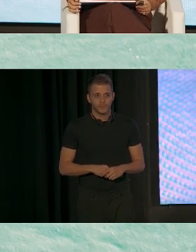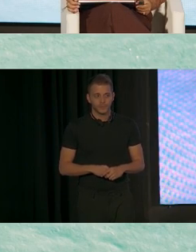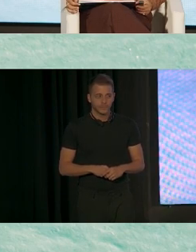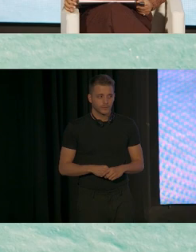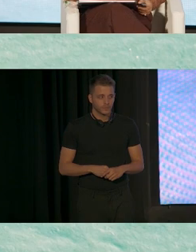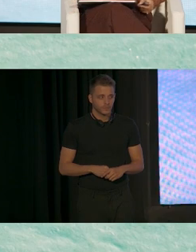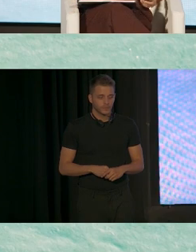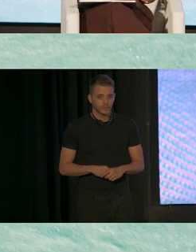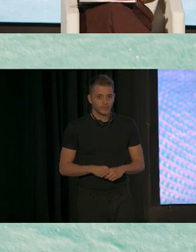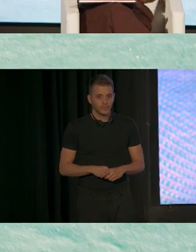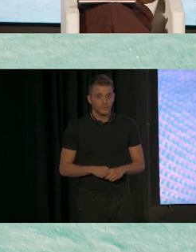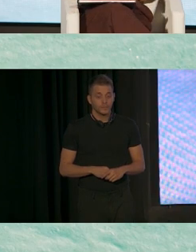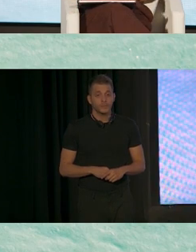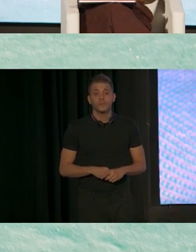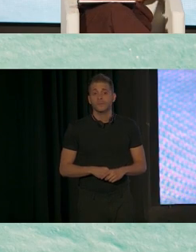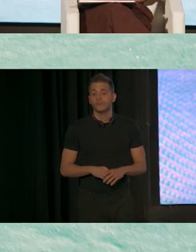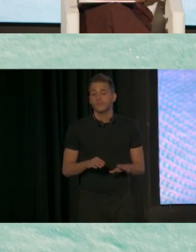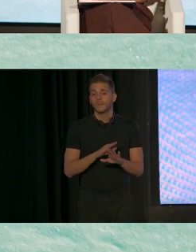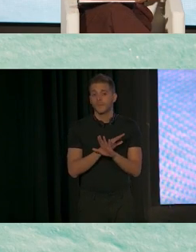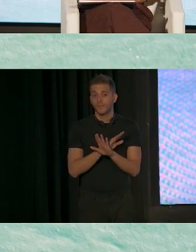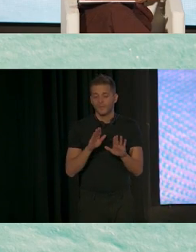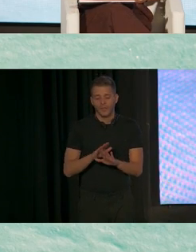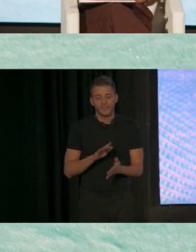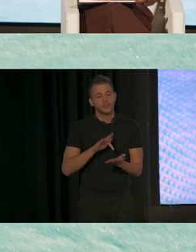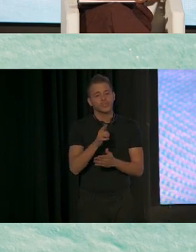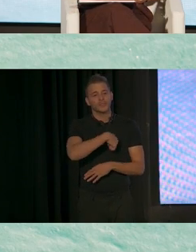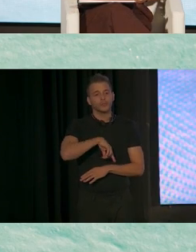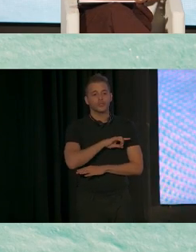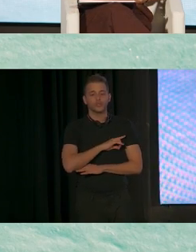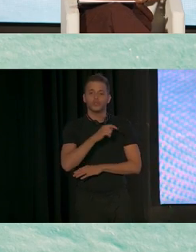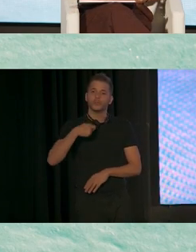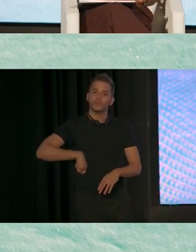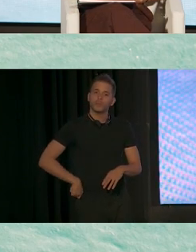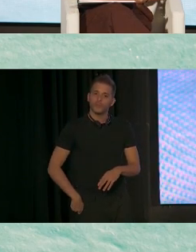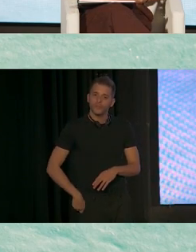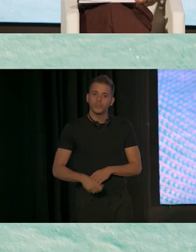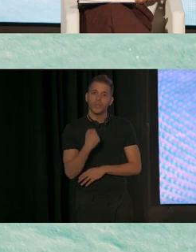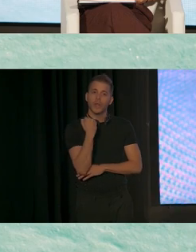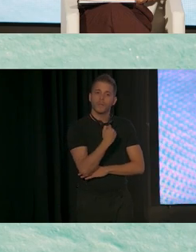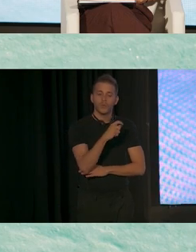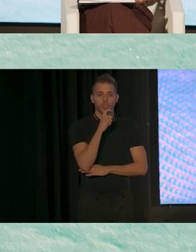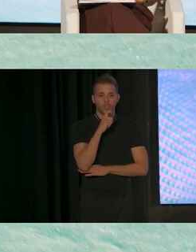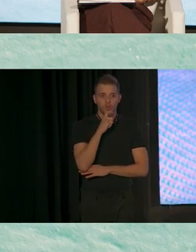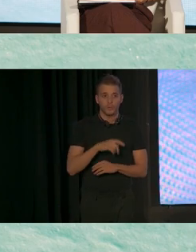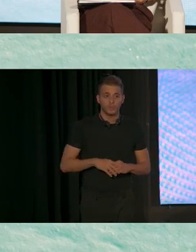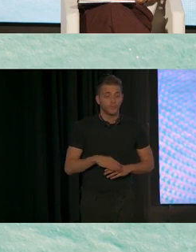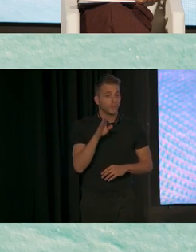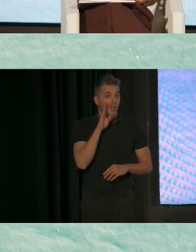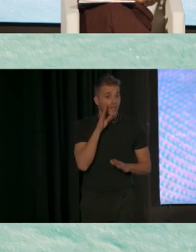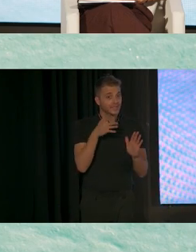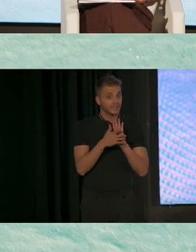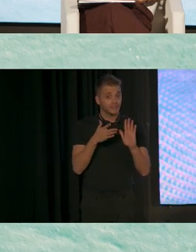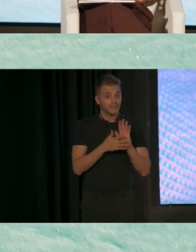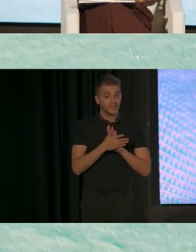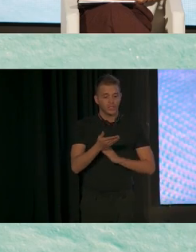Y finalmente, como apoyamos a los profesionales, como mencioné, tenemos la colaboración